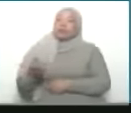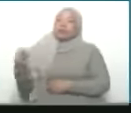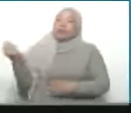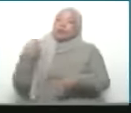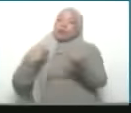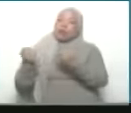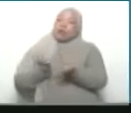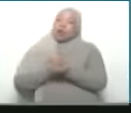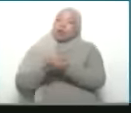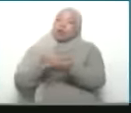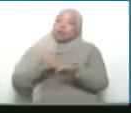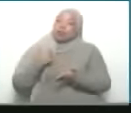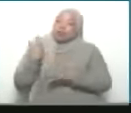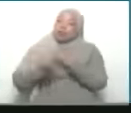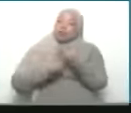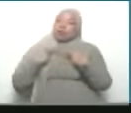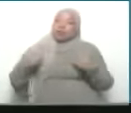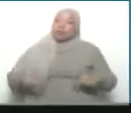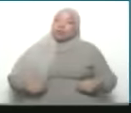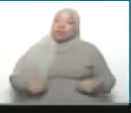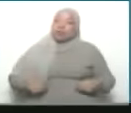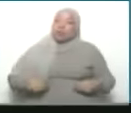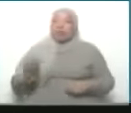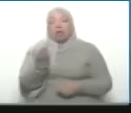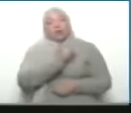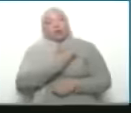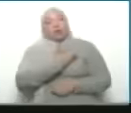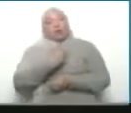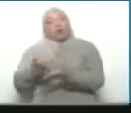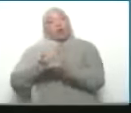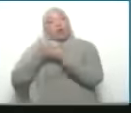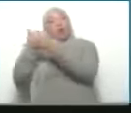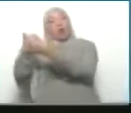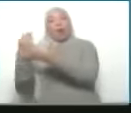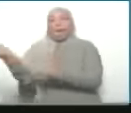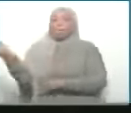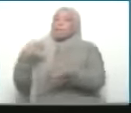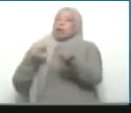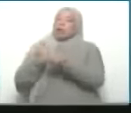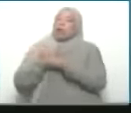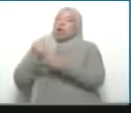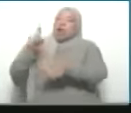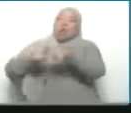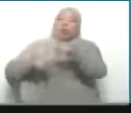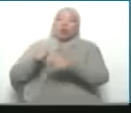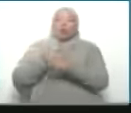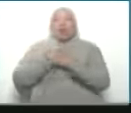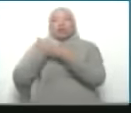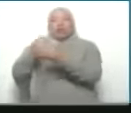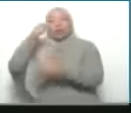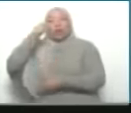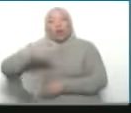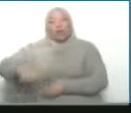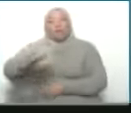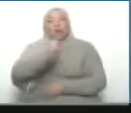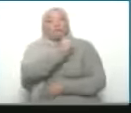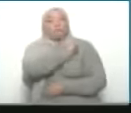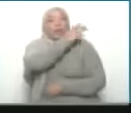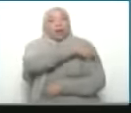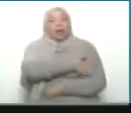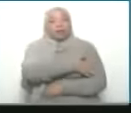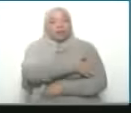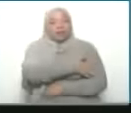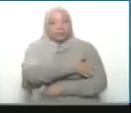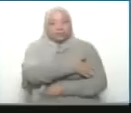suma a la ayuda humanitaria a la franja de Gaza volvemos a sumarnos a la ayuda del pueblo palestino a la ayuda